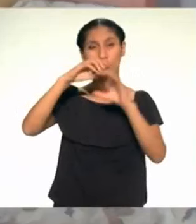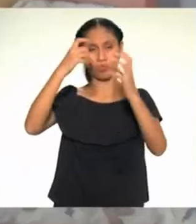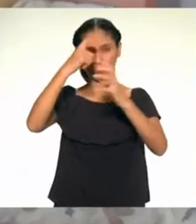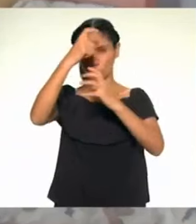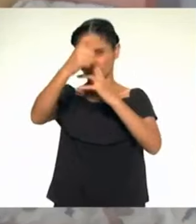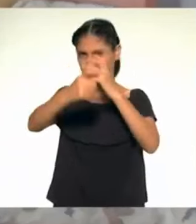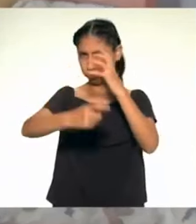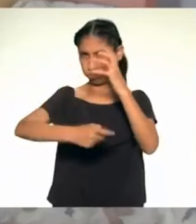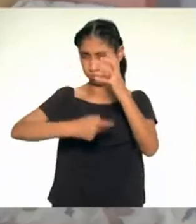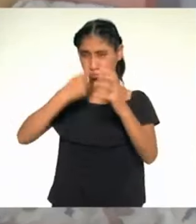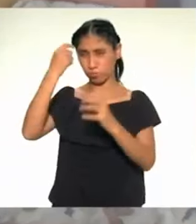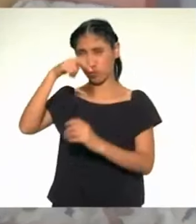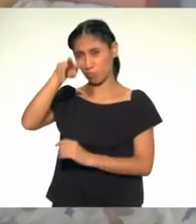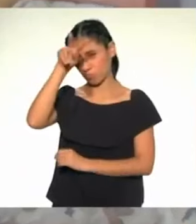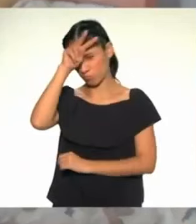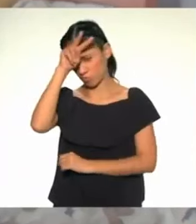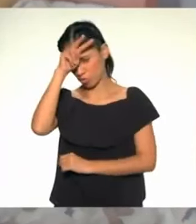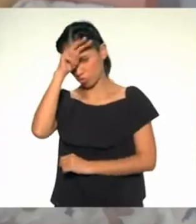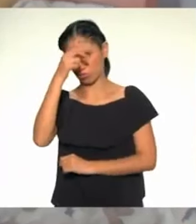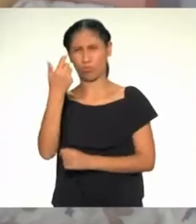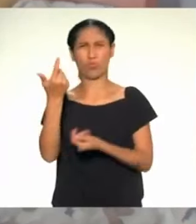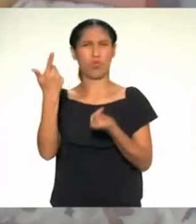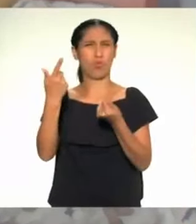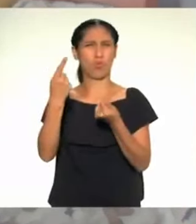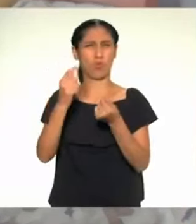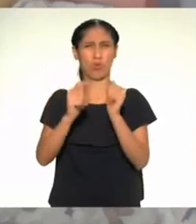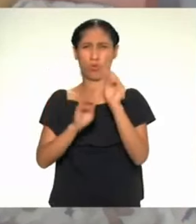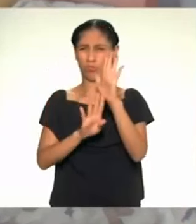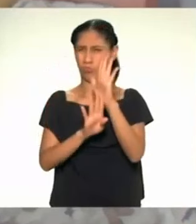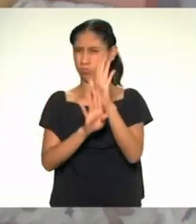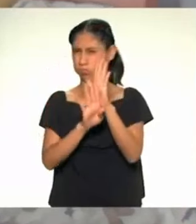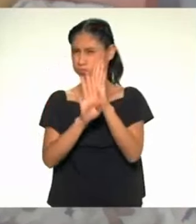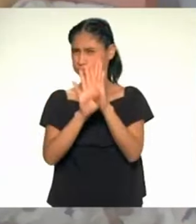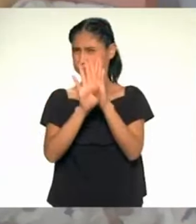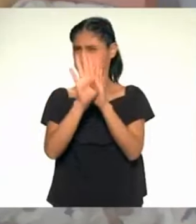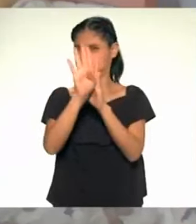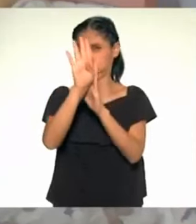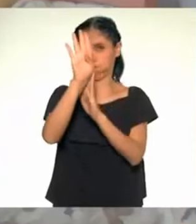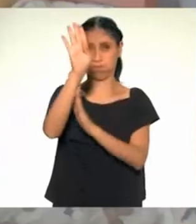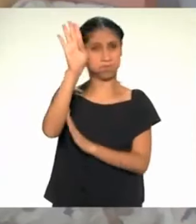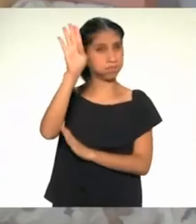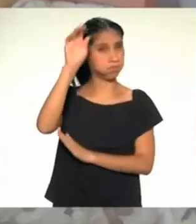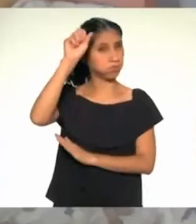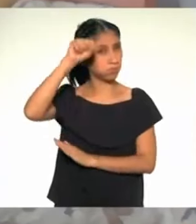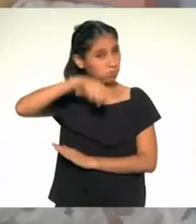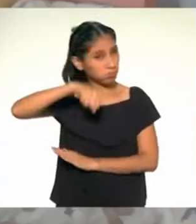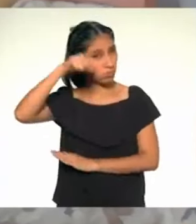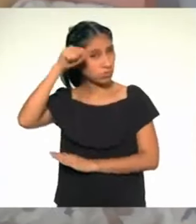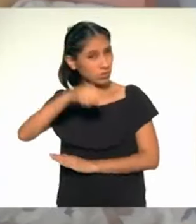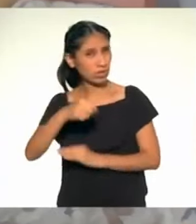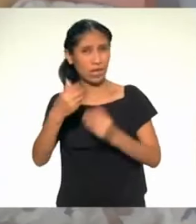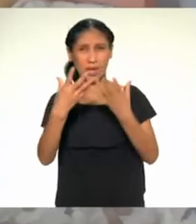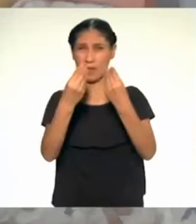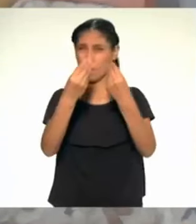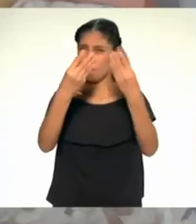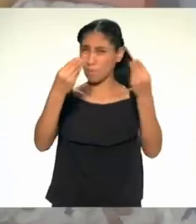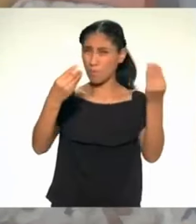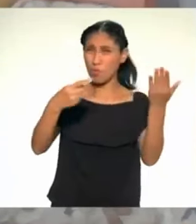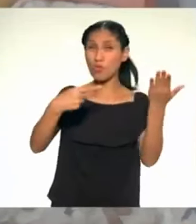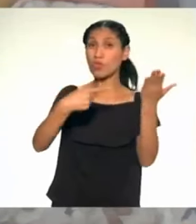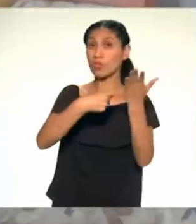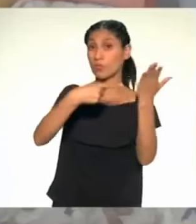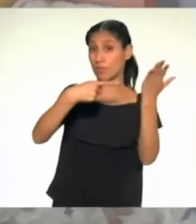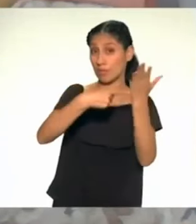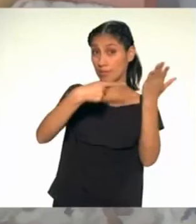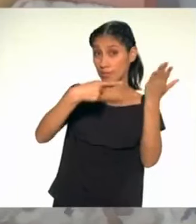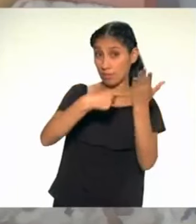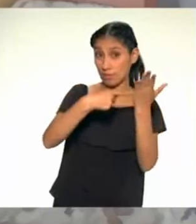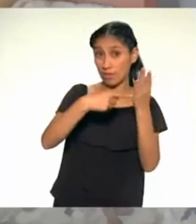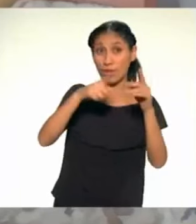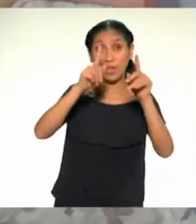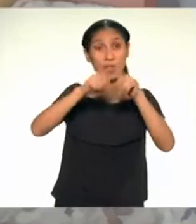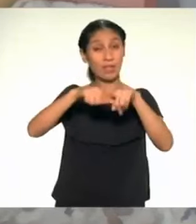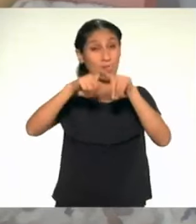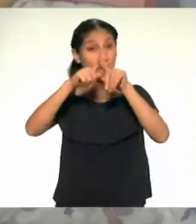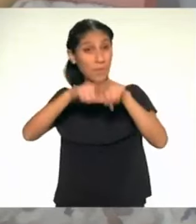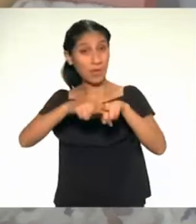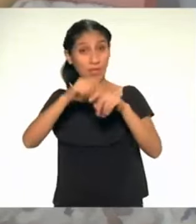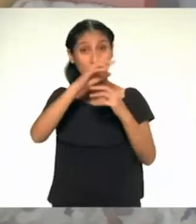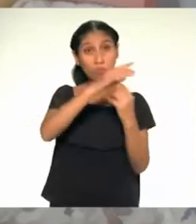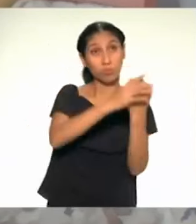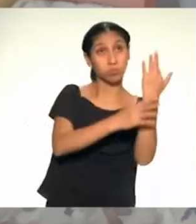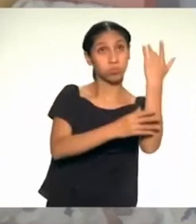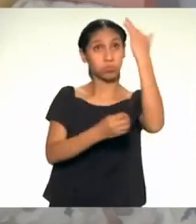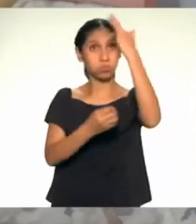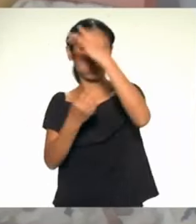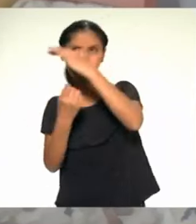potencial para el desarrollo biotecnológico? Hay varias actividades económicas que dependen de la naturaleza, como el ecoturismo,